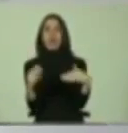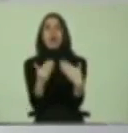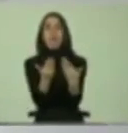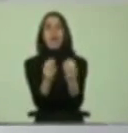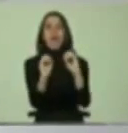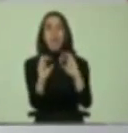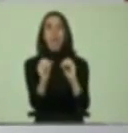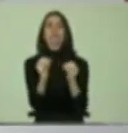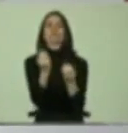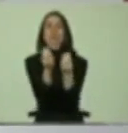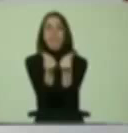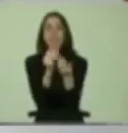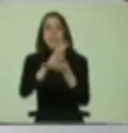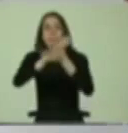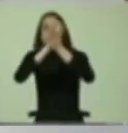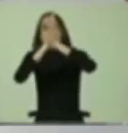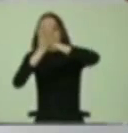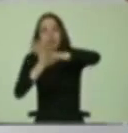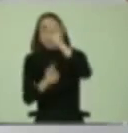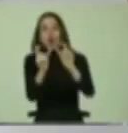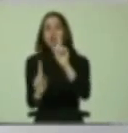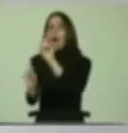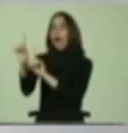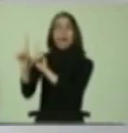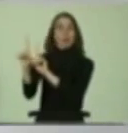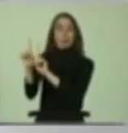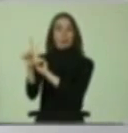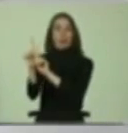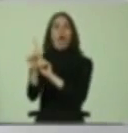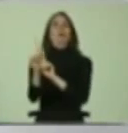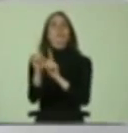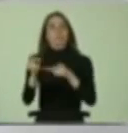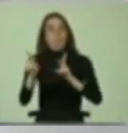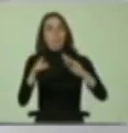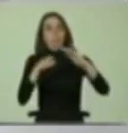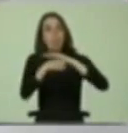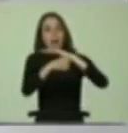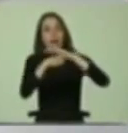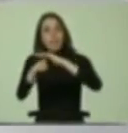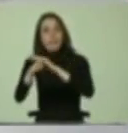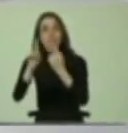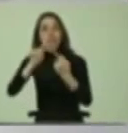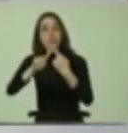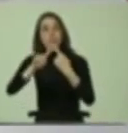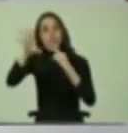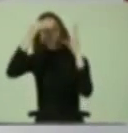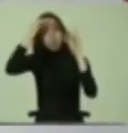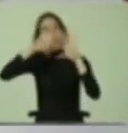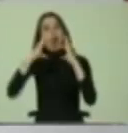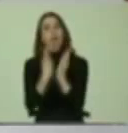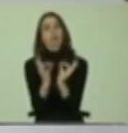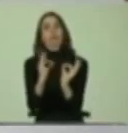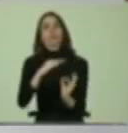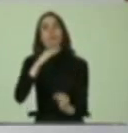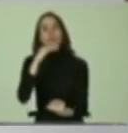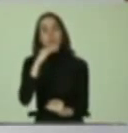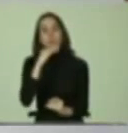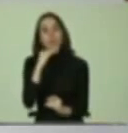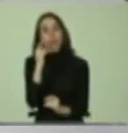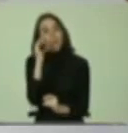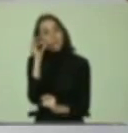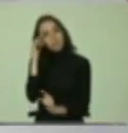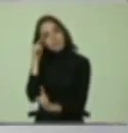todos y no solo para algunos, pero que promueva el pleno acceso, participación y aprendizaje, pero con especial